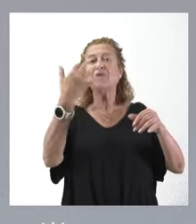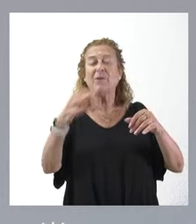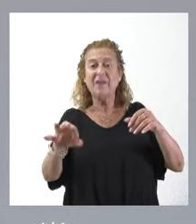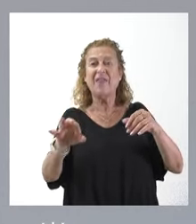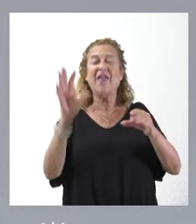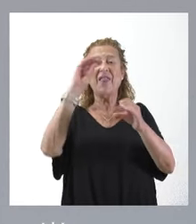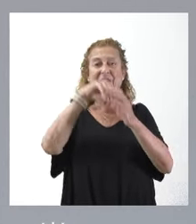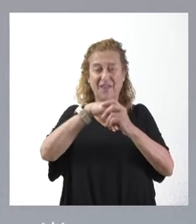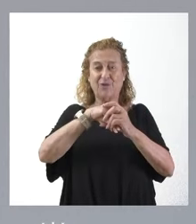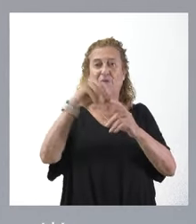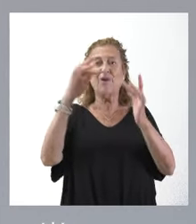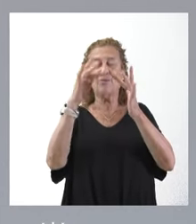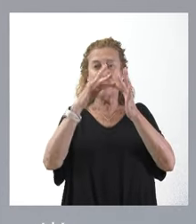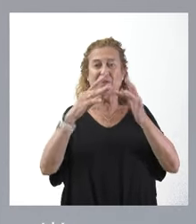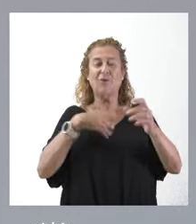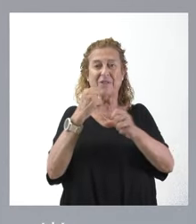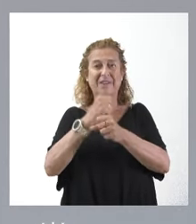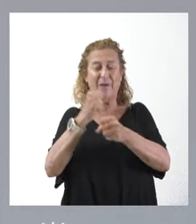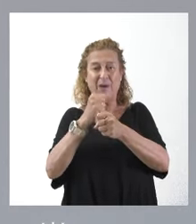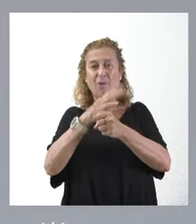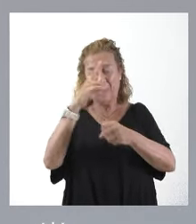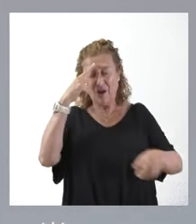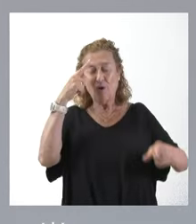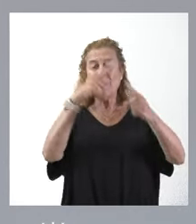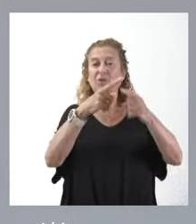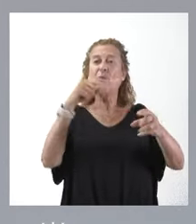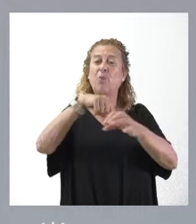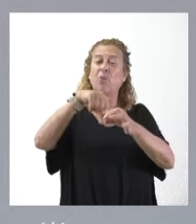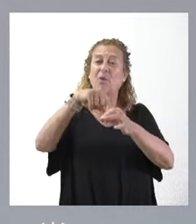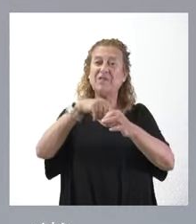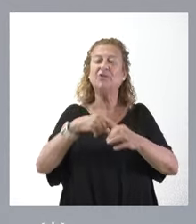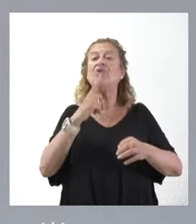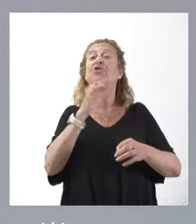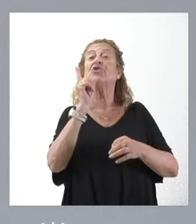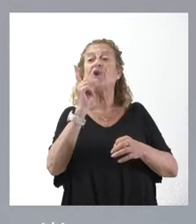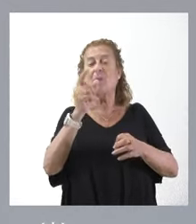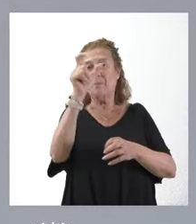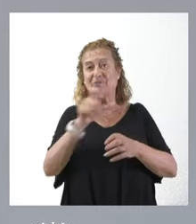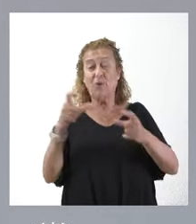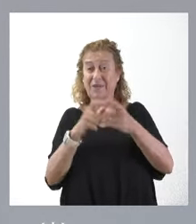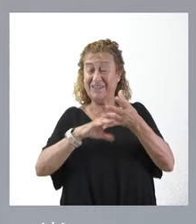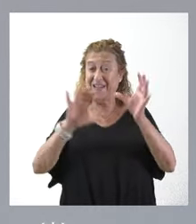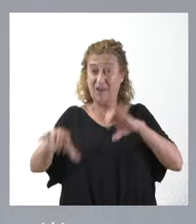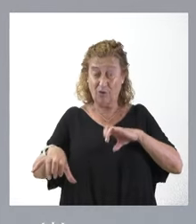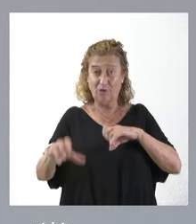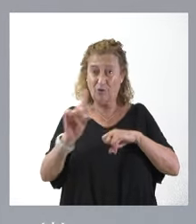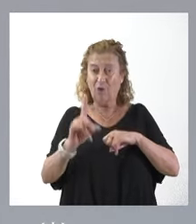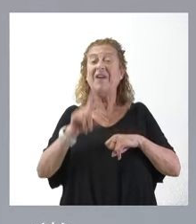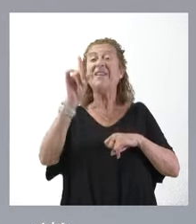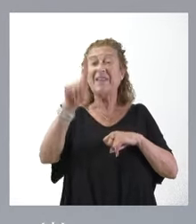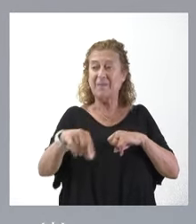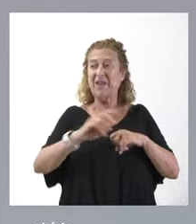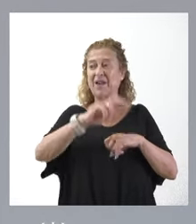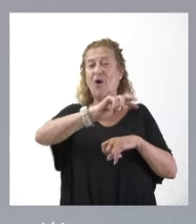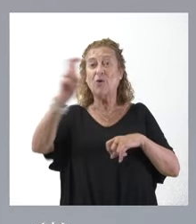de esa relación de puestos de trabajo, a que ese concreto puesto sea ocupado no solo por personal de la Junta de Castilla y León, sino también de